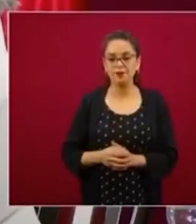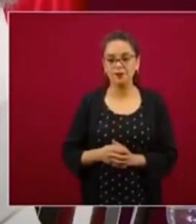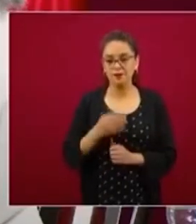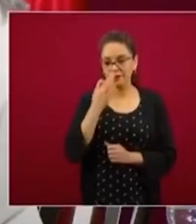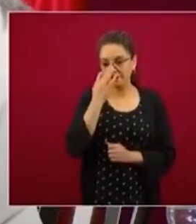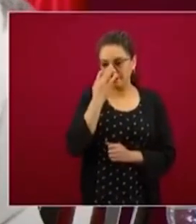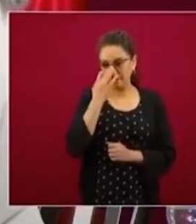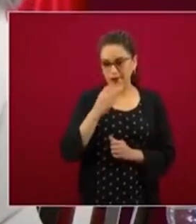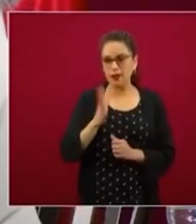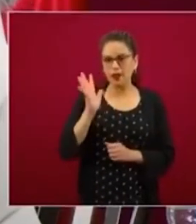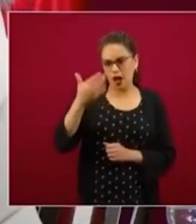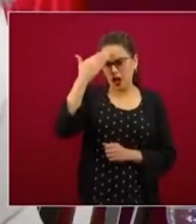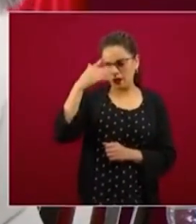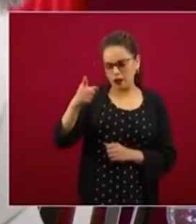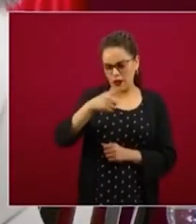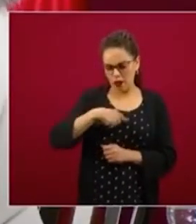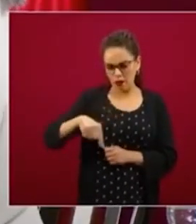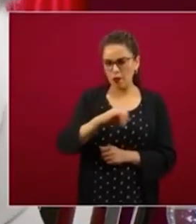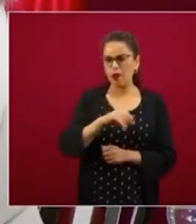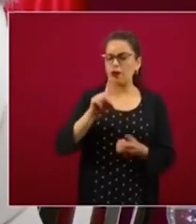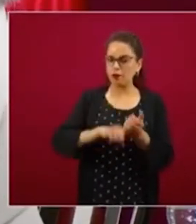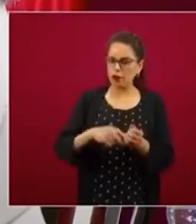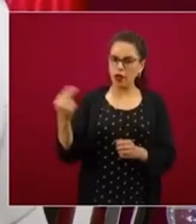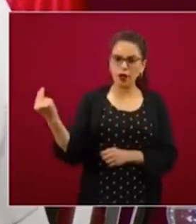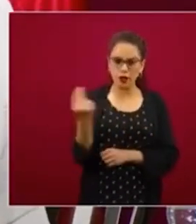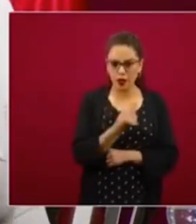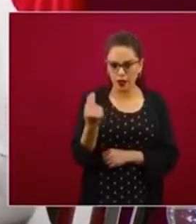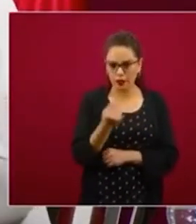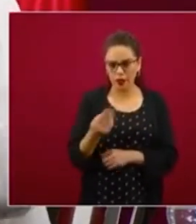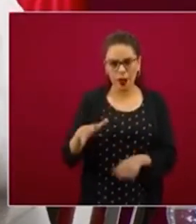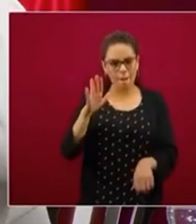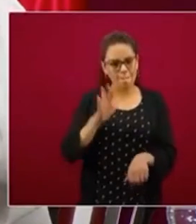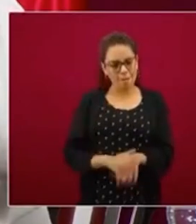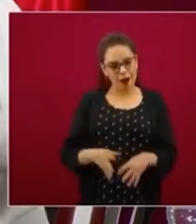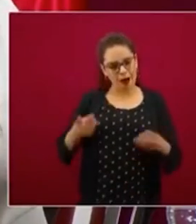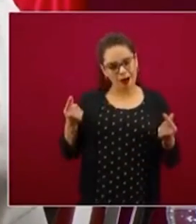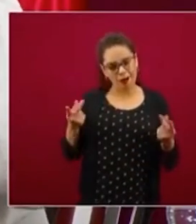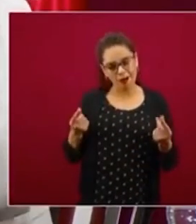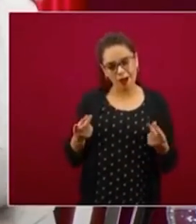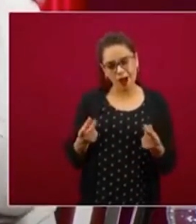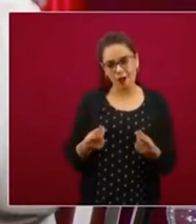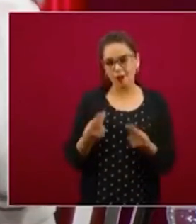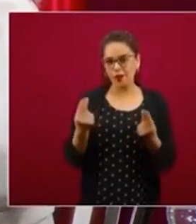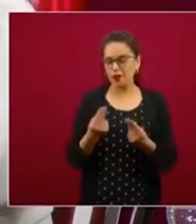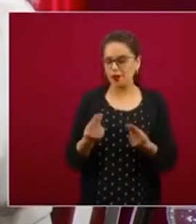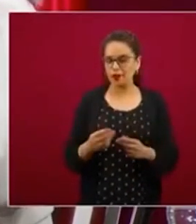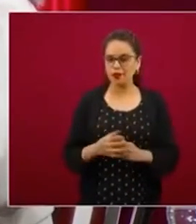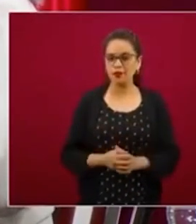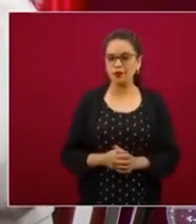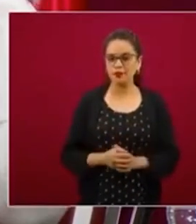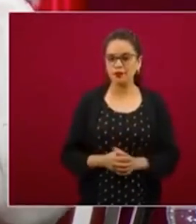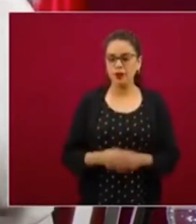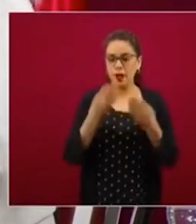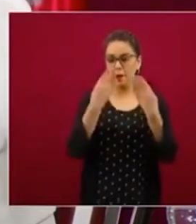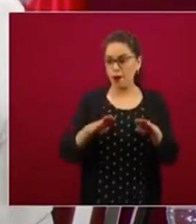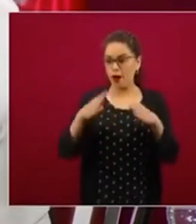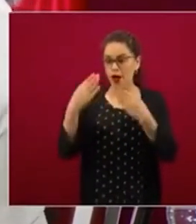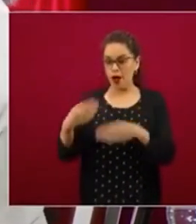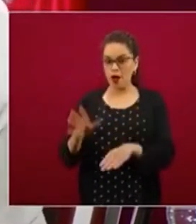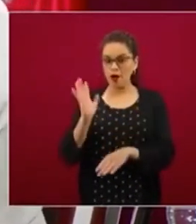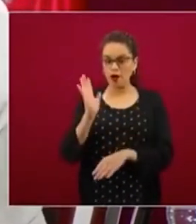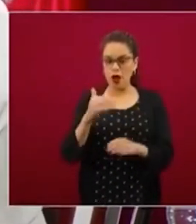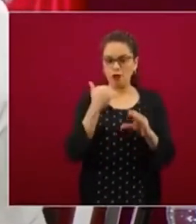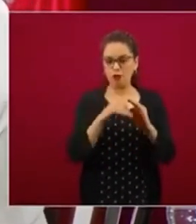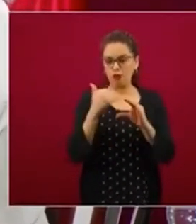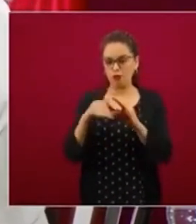y lo sabemos darle un dinamismo. Tenemos ya dispersados en las cuentas bancarias, pero estas